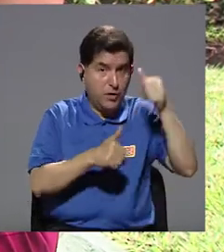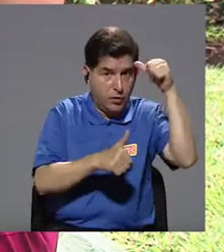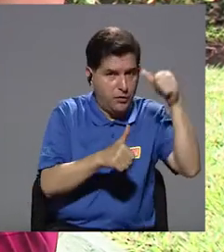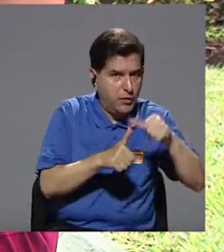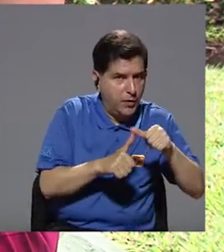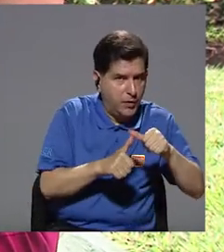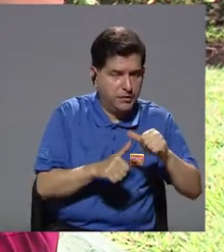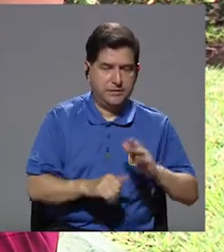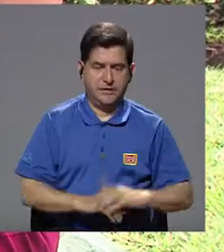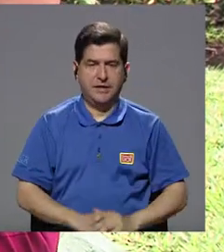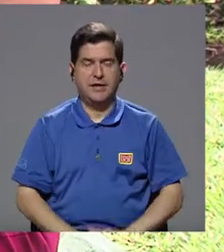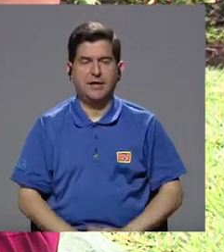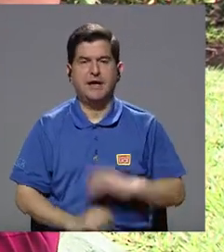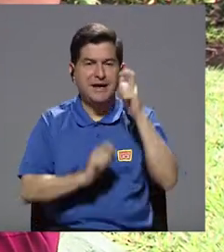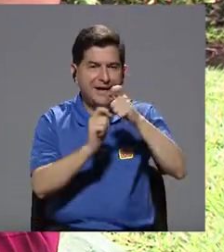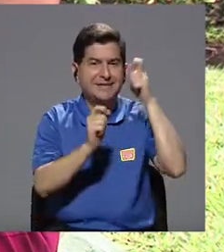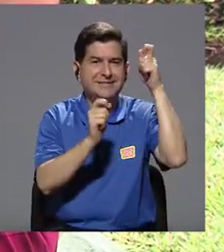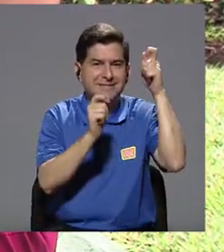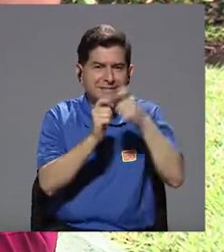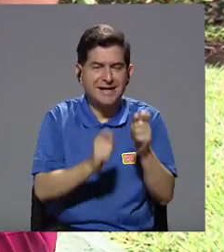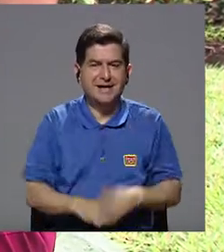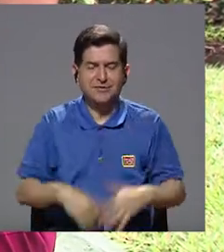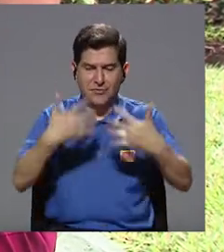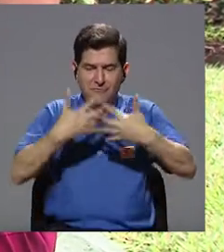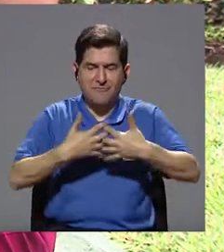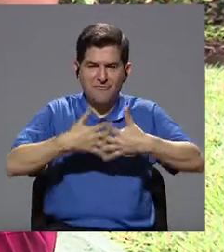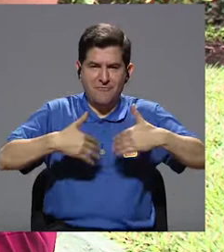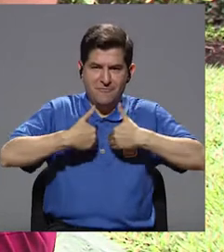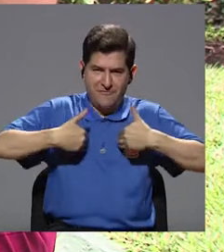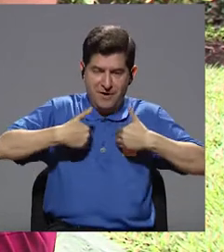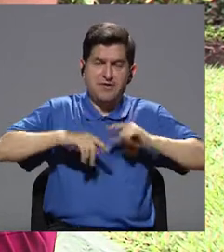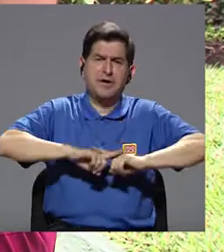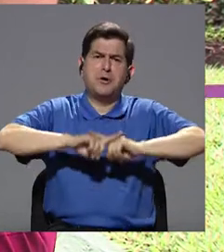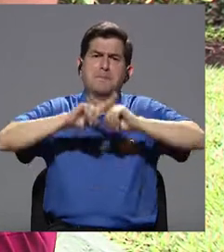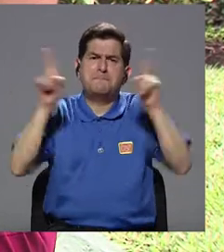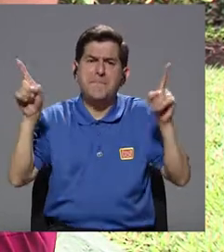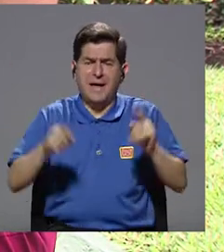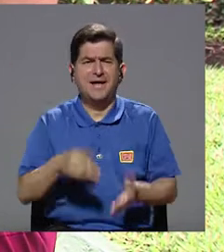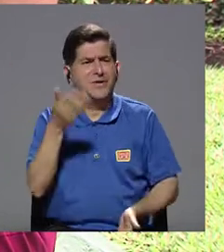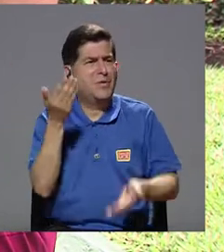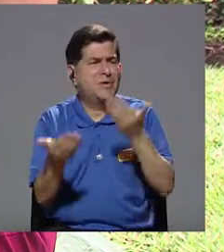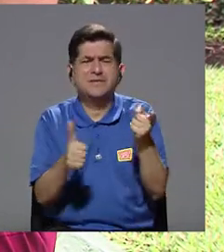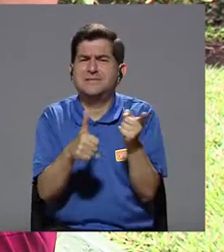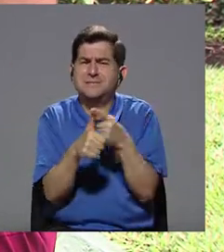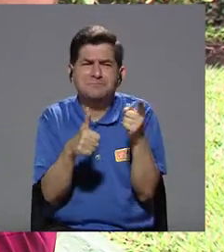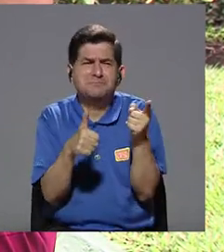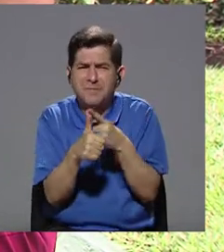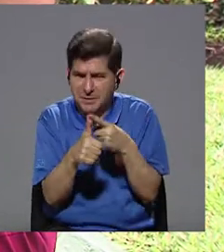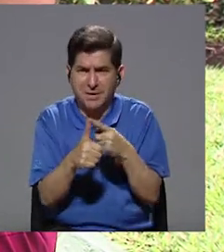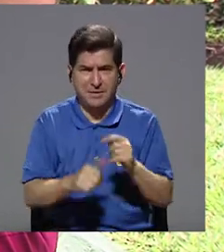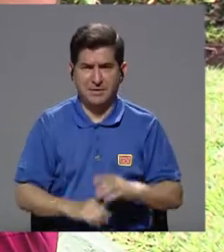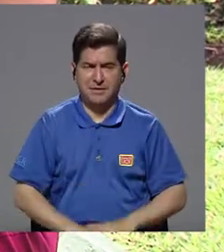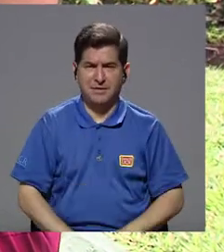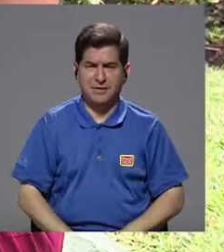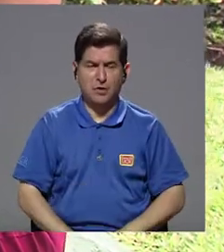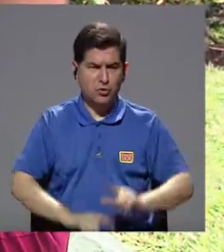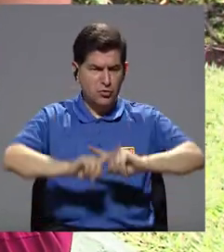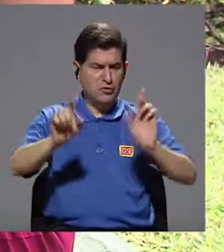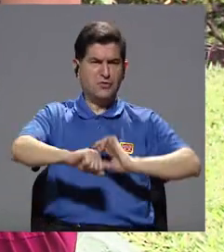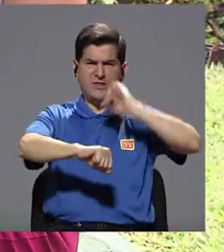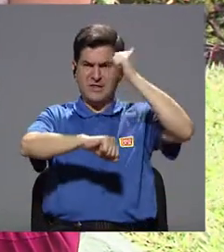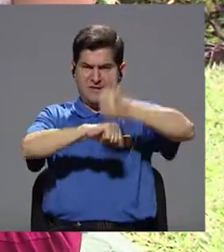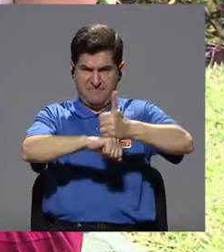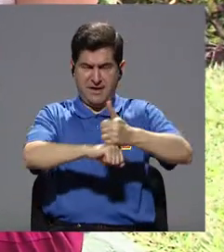también, verdad, específicamente de las fábricas de animales y todo esto, pero hacer tal vez primero como esta